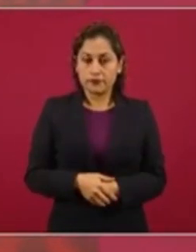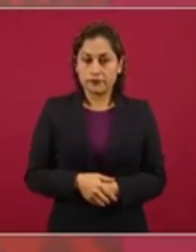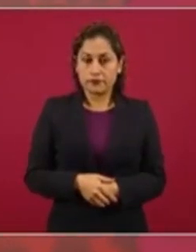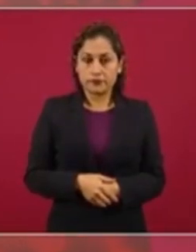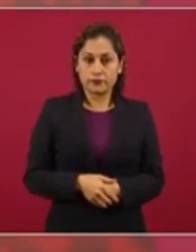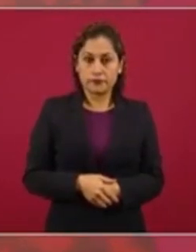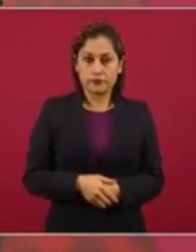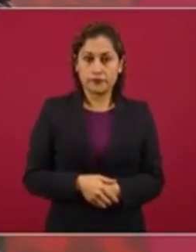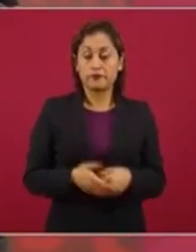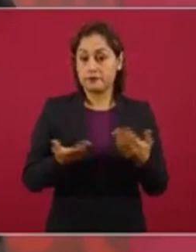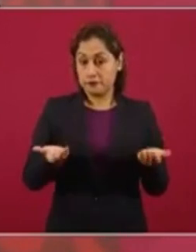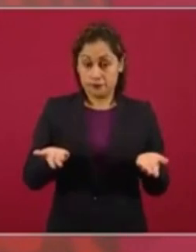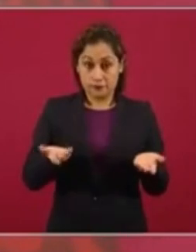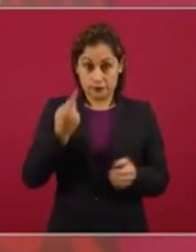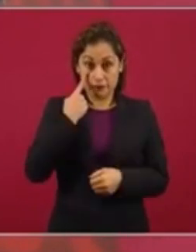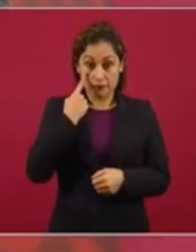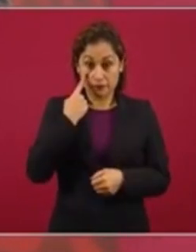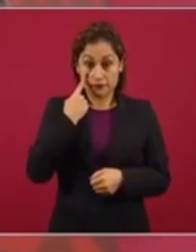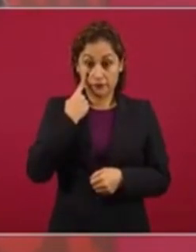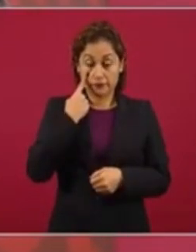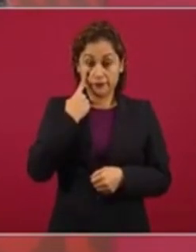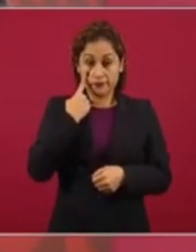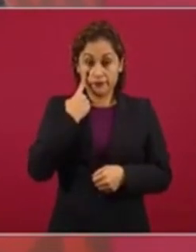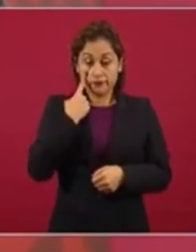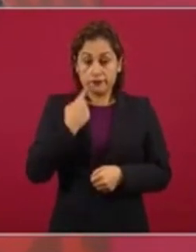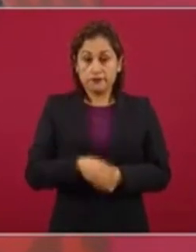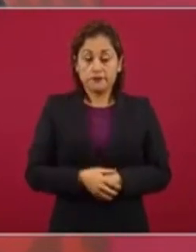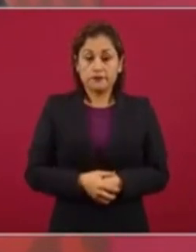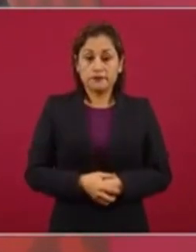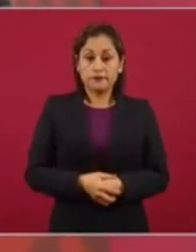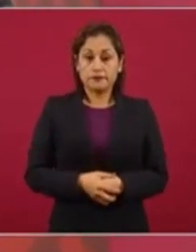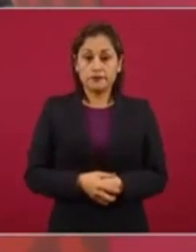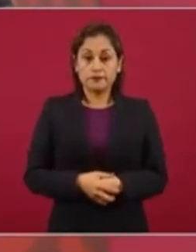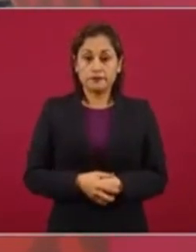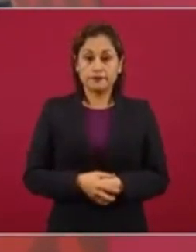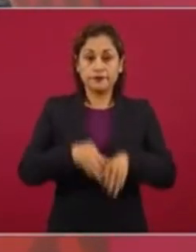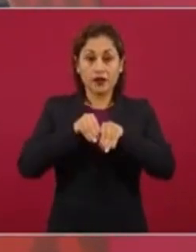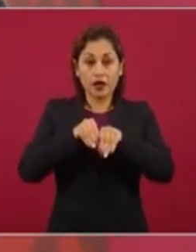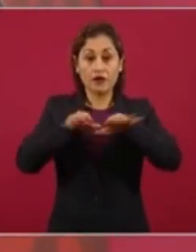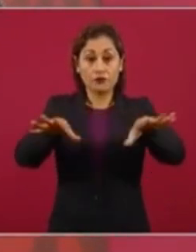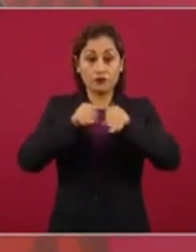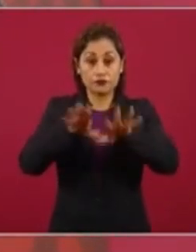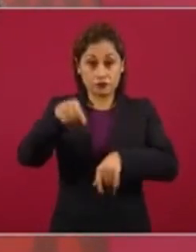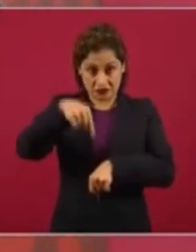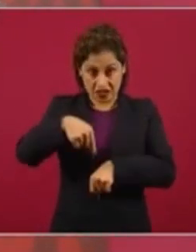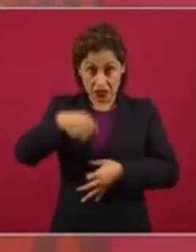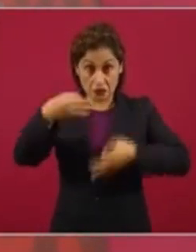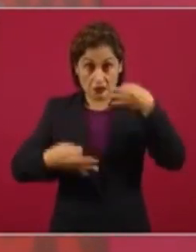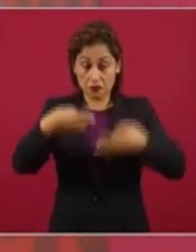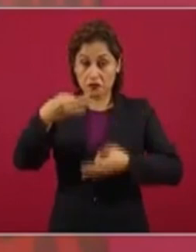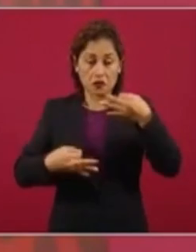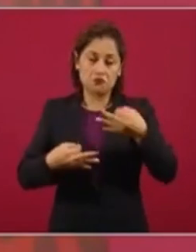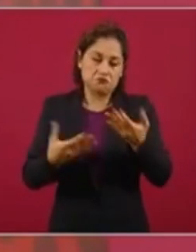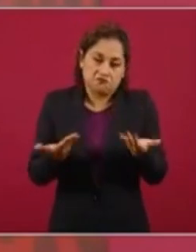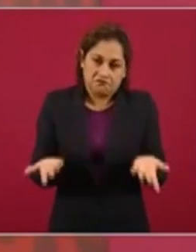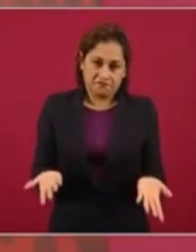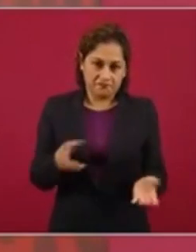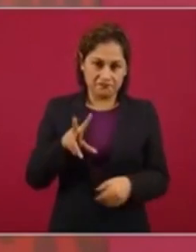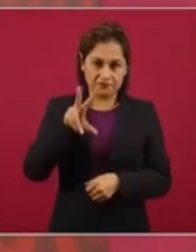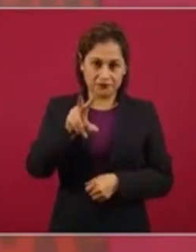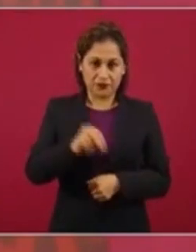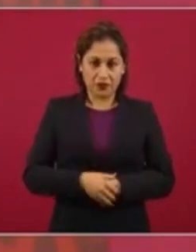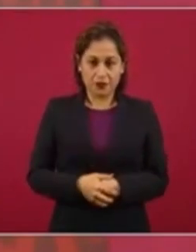Entonces, no es un instrumento de información, pues un tribunal, mucho menos para